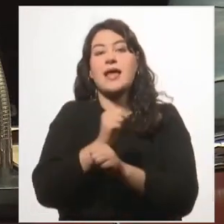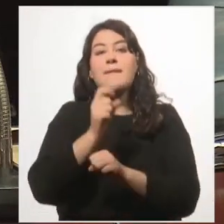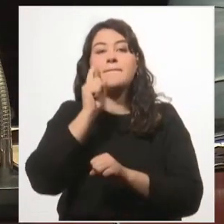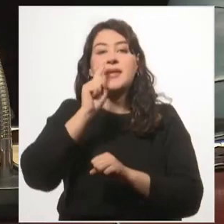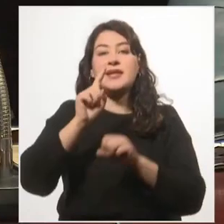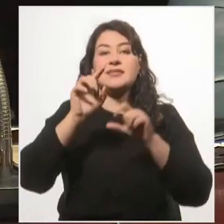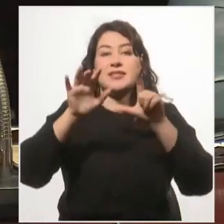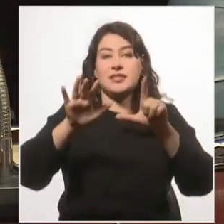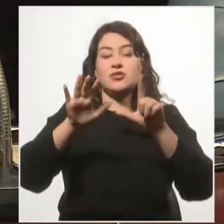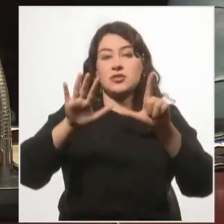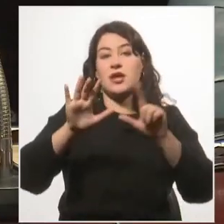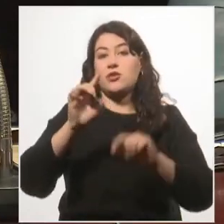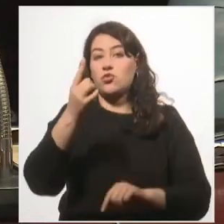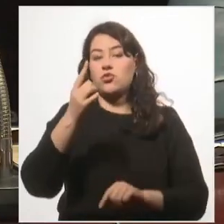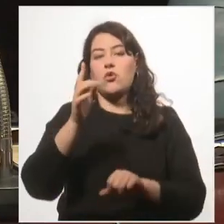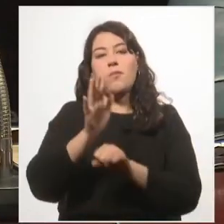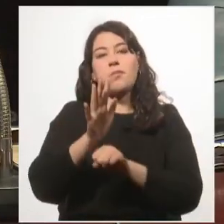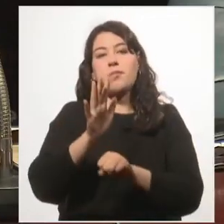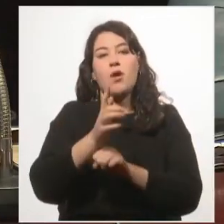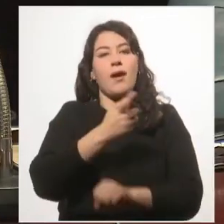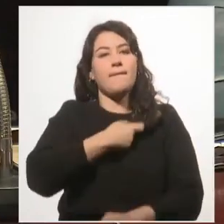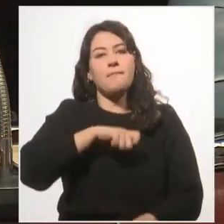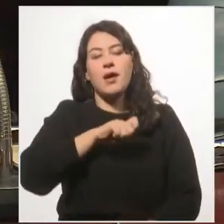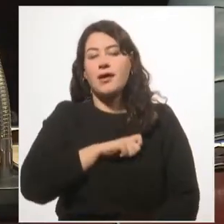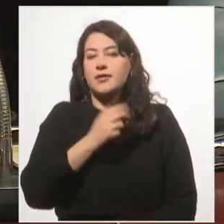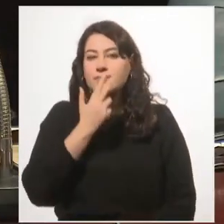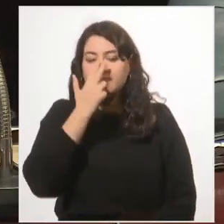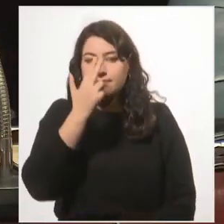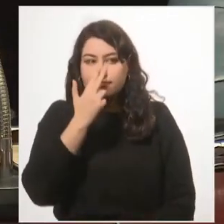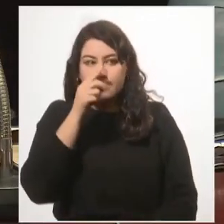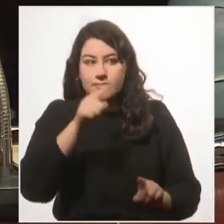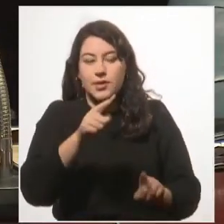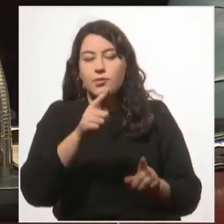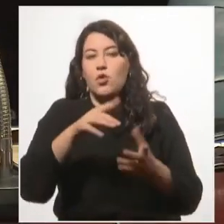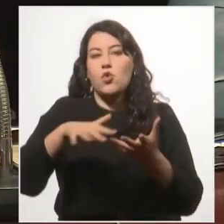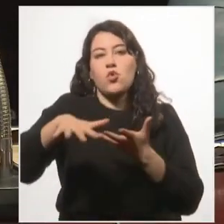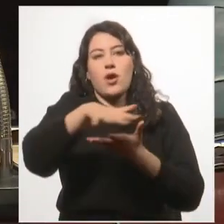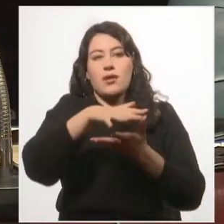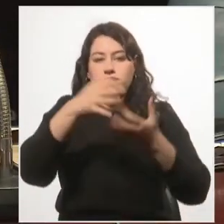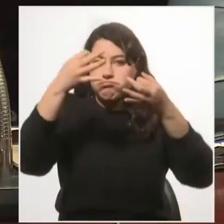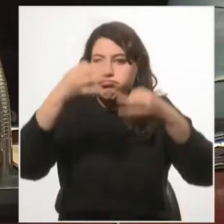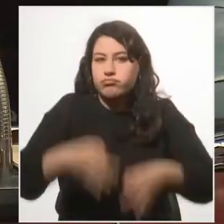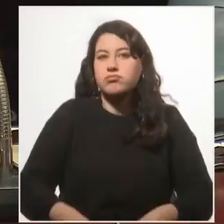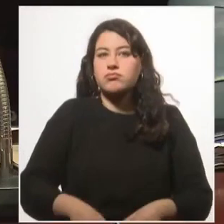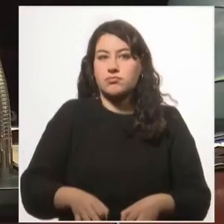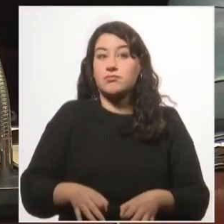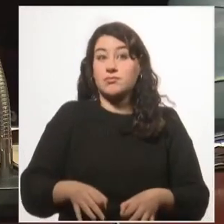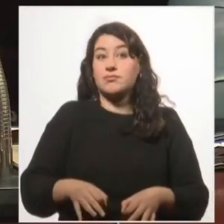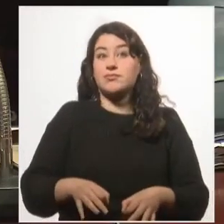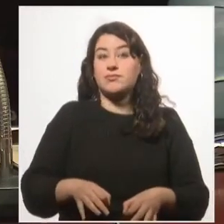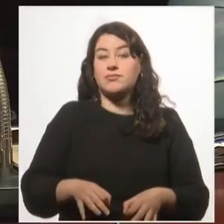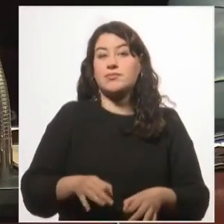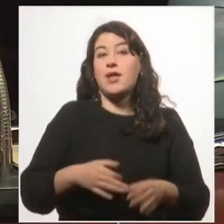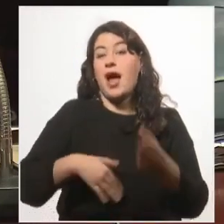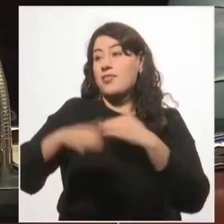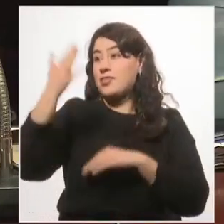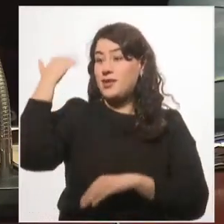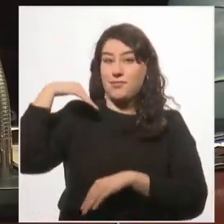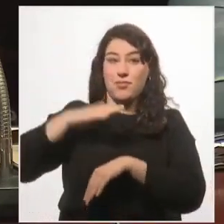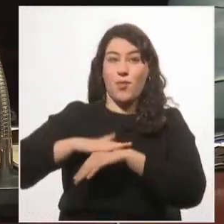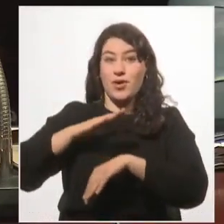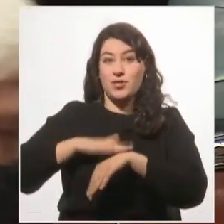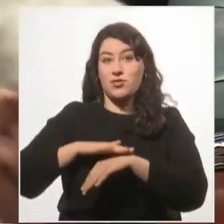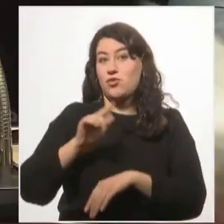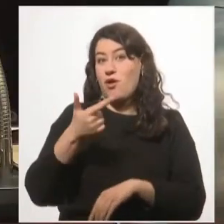fue la perla de España, porque está ubicada en un lugar estratégico máximo en aquel momento en que no existía